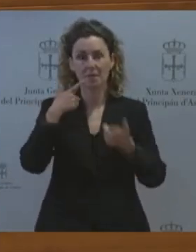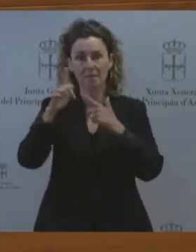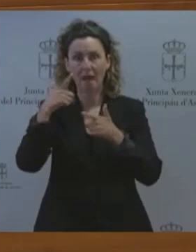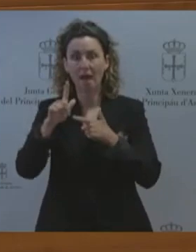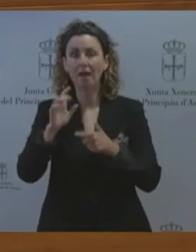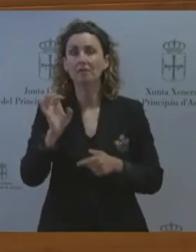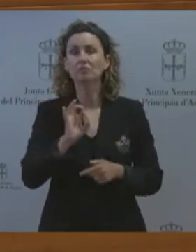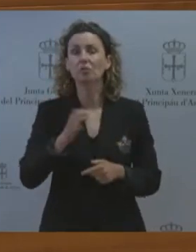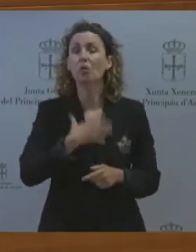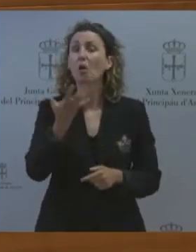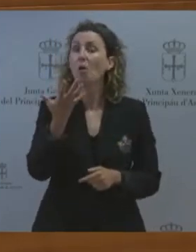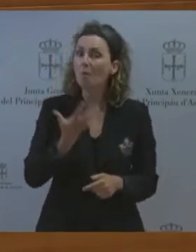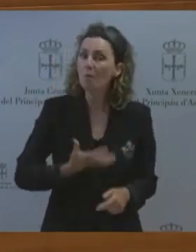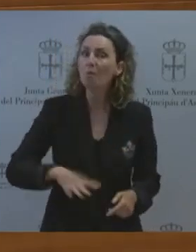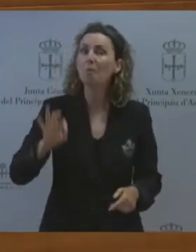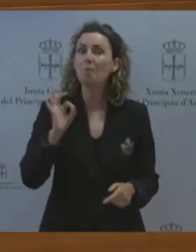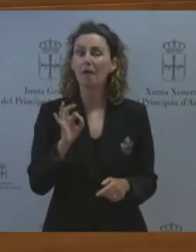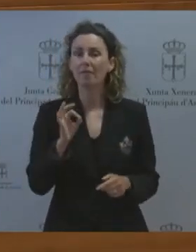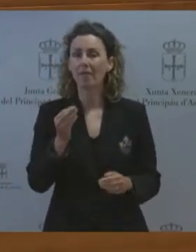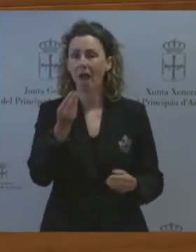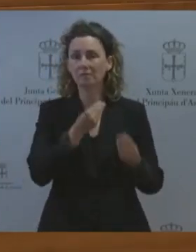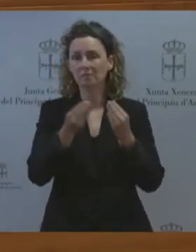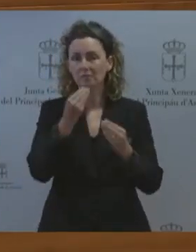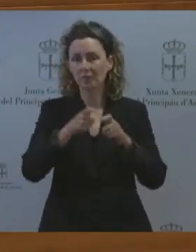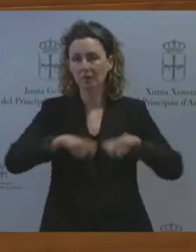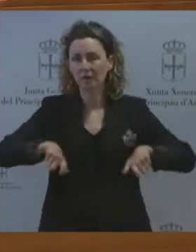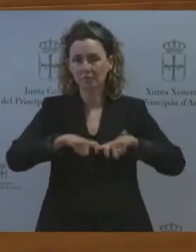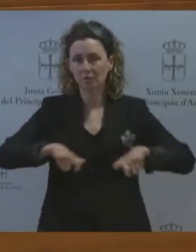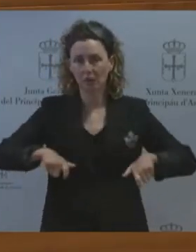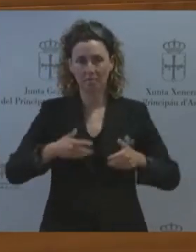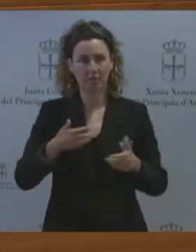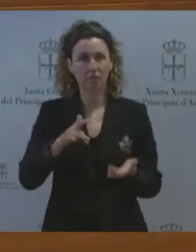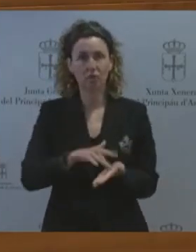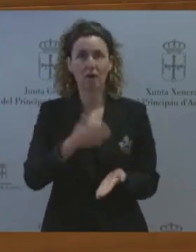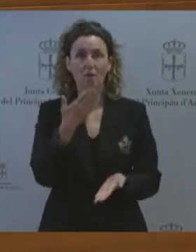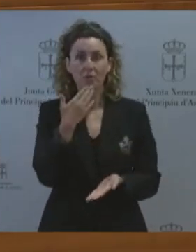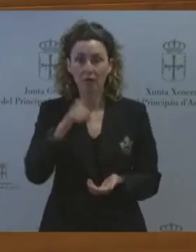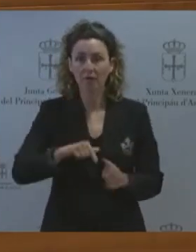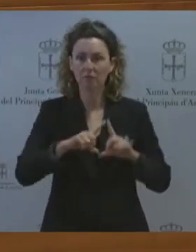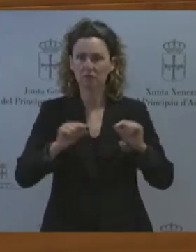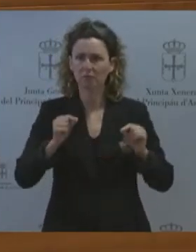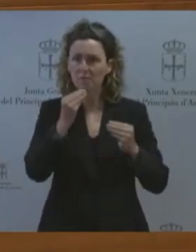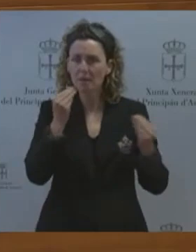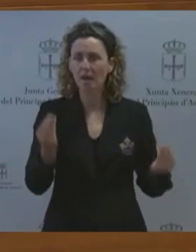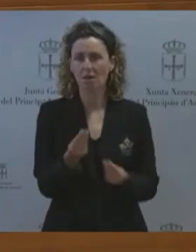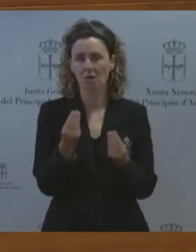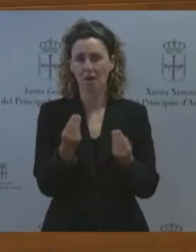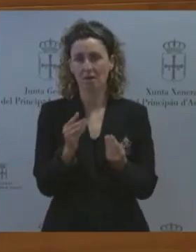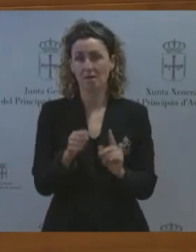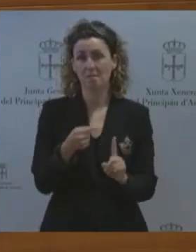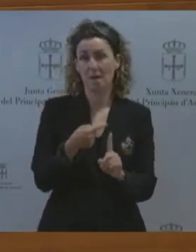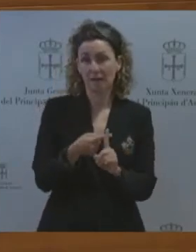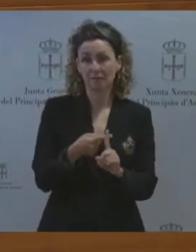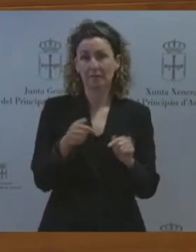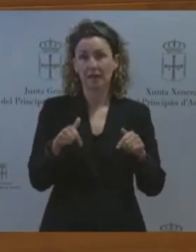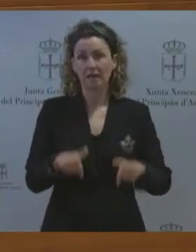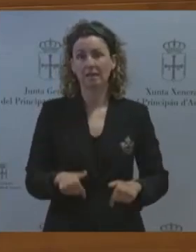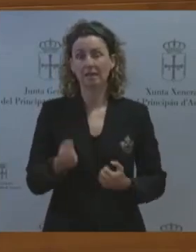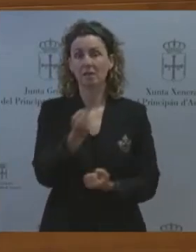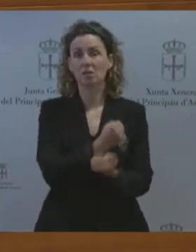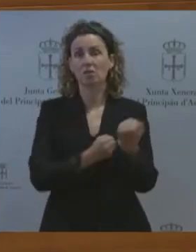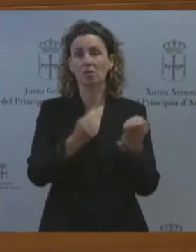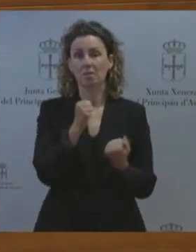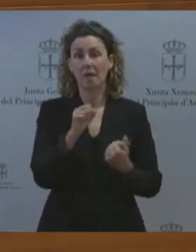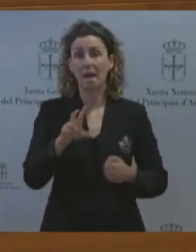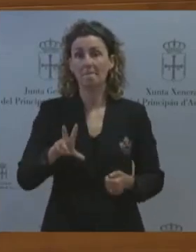gastronómica o de ocio o cultural pudiendo además la economía plateada consumir como